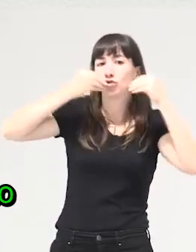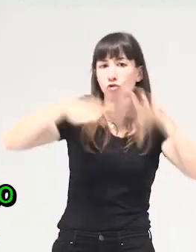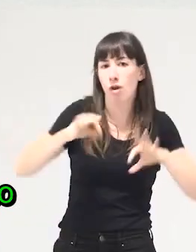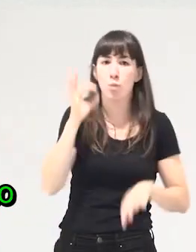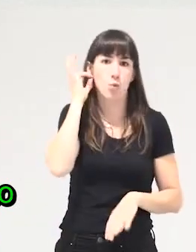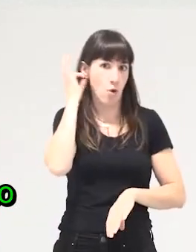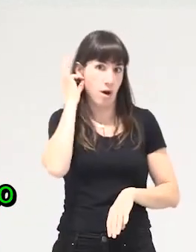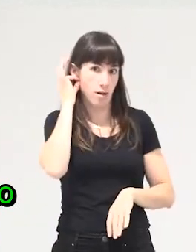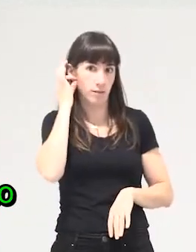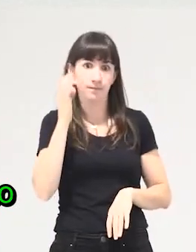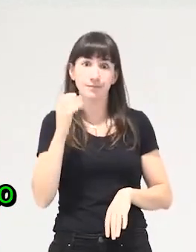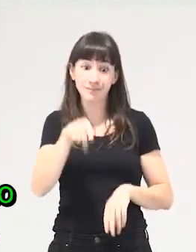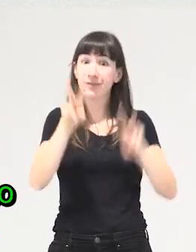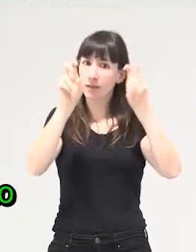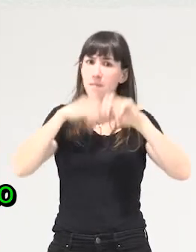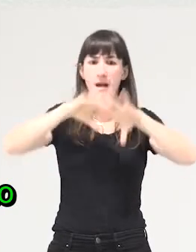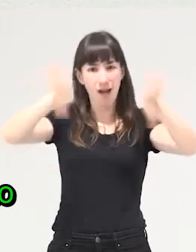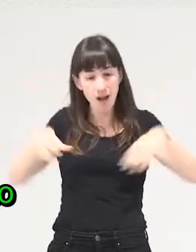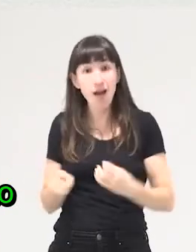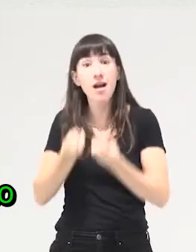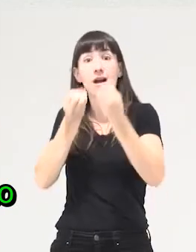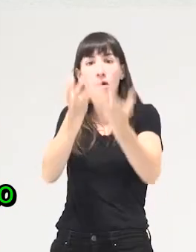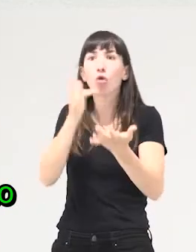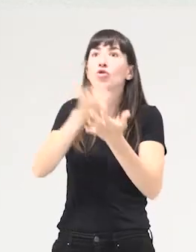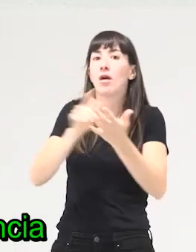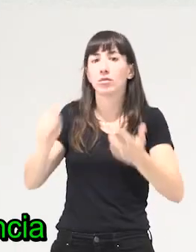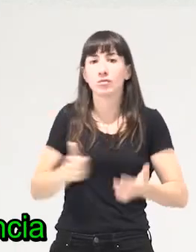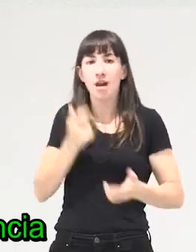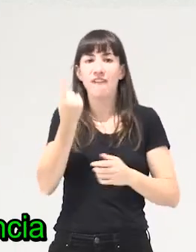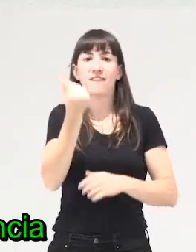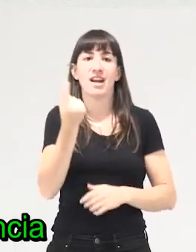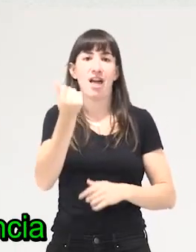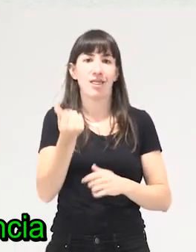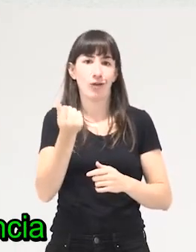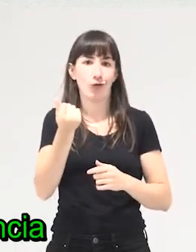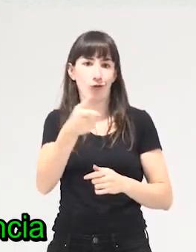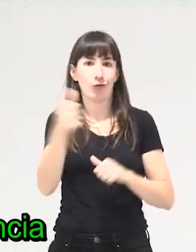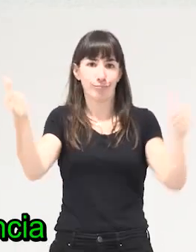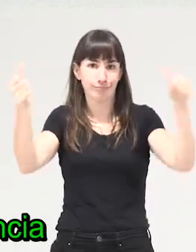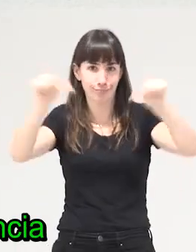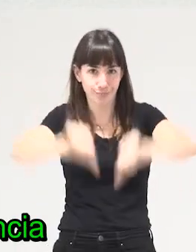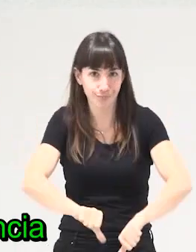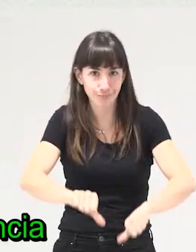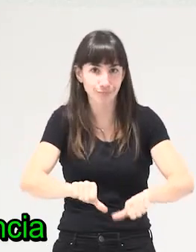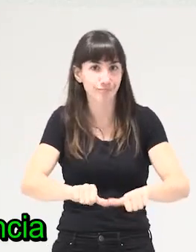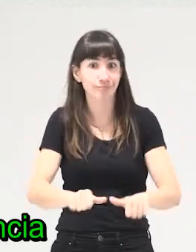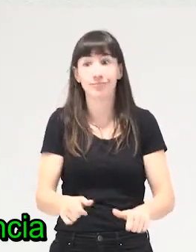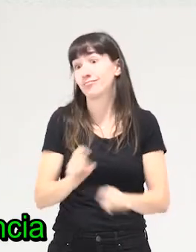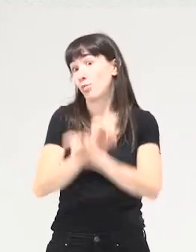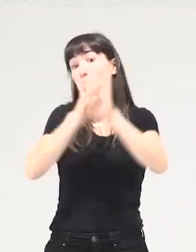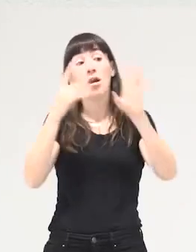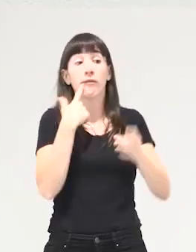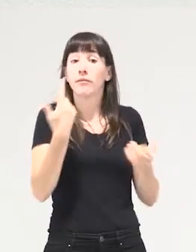Estábamos intentando decir todo esto cuando llegó el estallido financiero y de repente se hizo palpable que o se recortaba la ley de